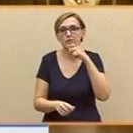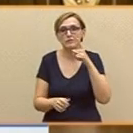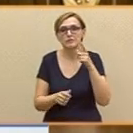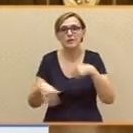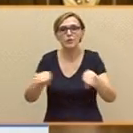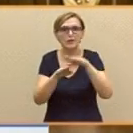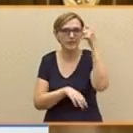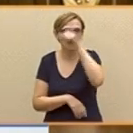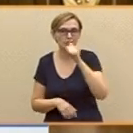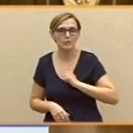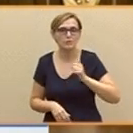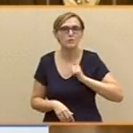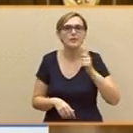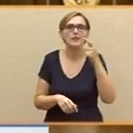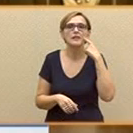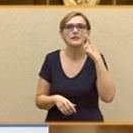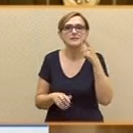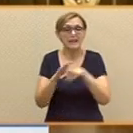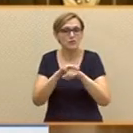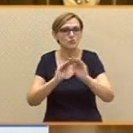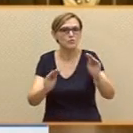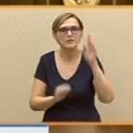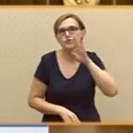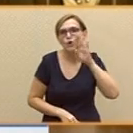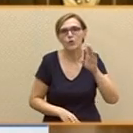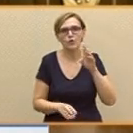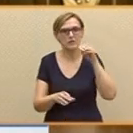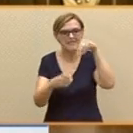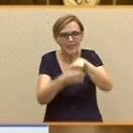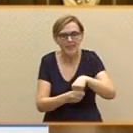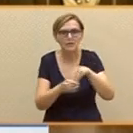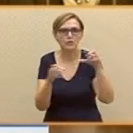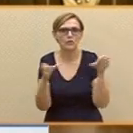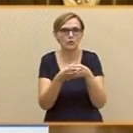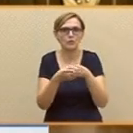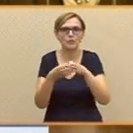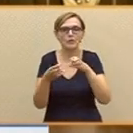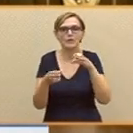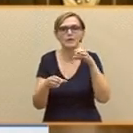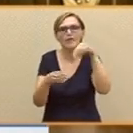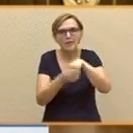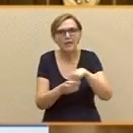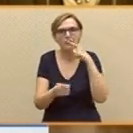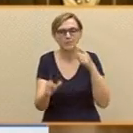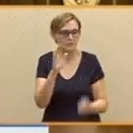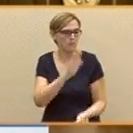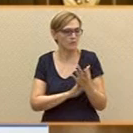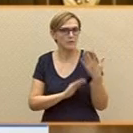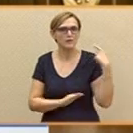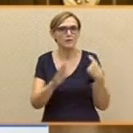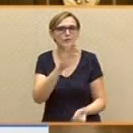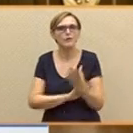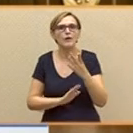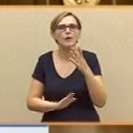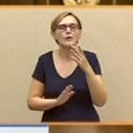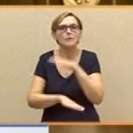Hablar de su gestión es hablar de corrupción. La corrupción está en los genes de su partido, señor Rajoy. Desde que lo fundaran exministros vinculados al más